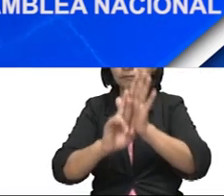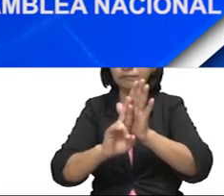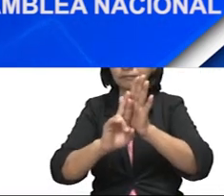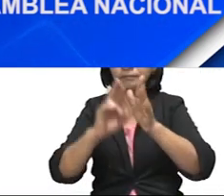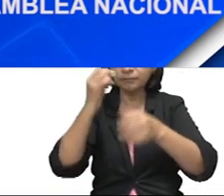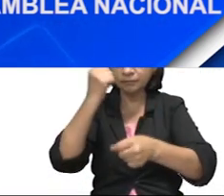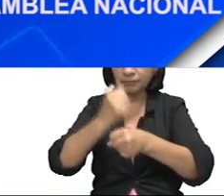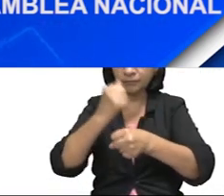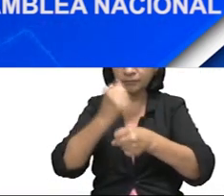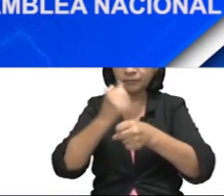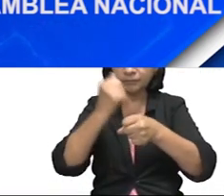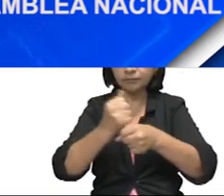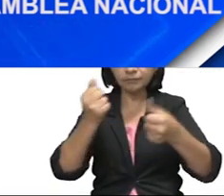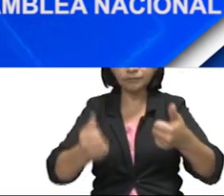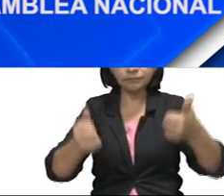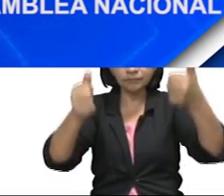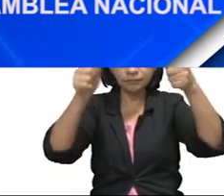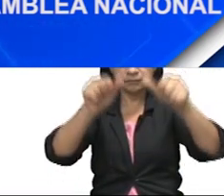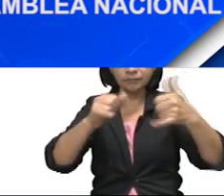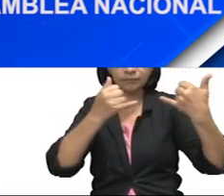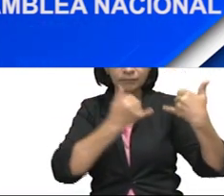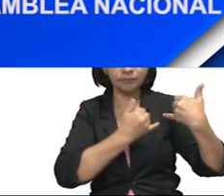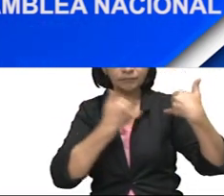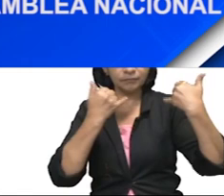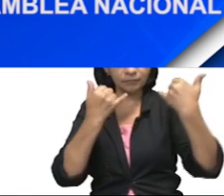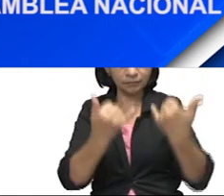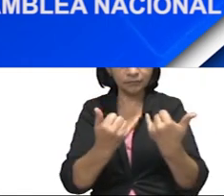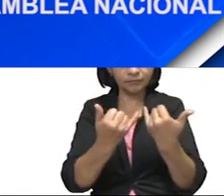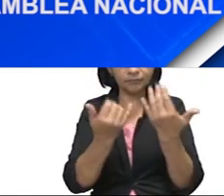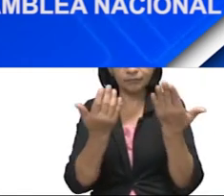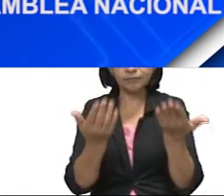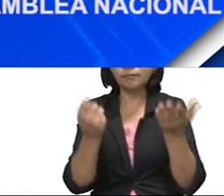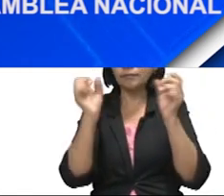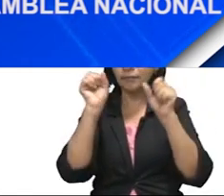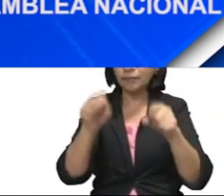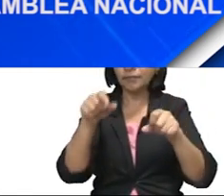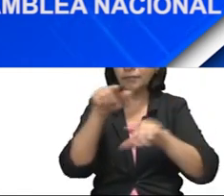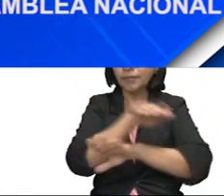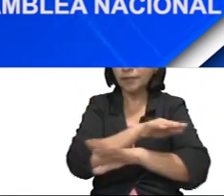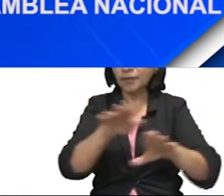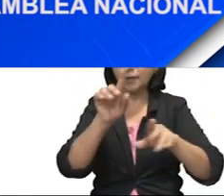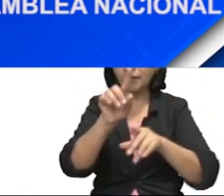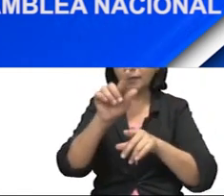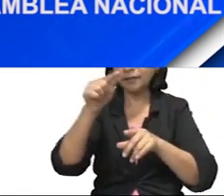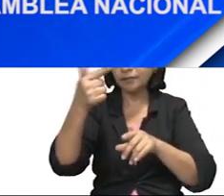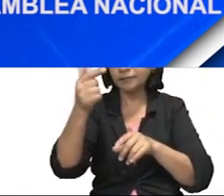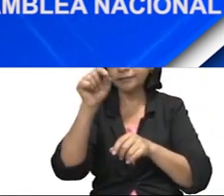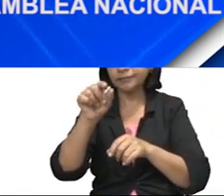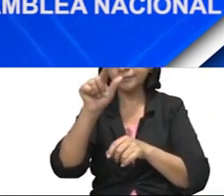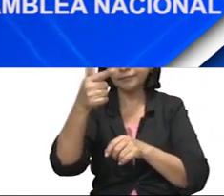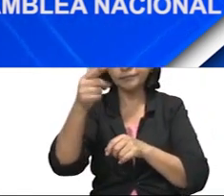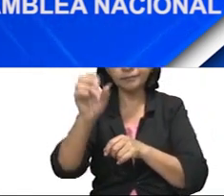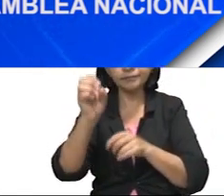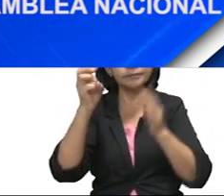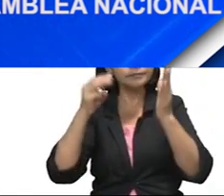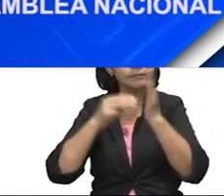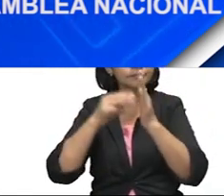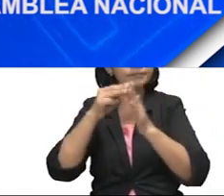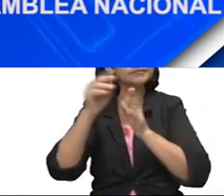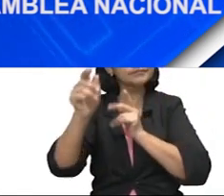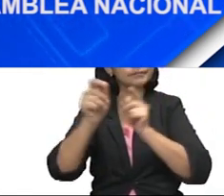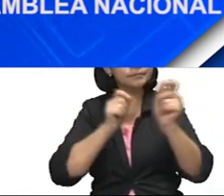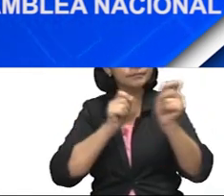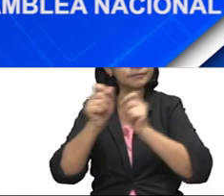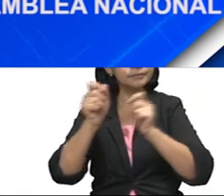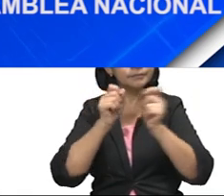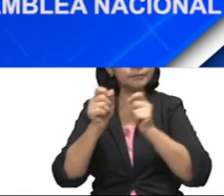ejercicio consolidado de nuestras instituciones cerraron en 17.70 millones de dólares,